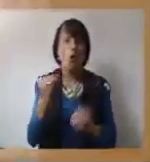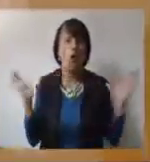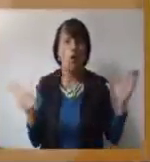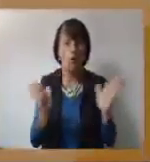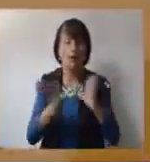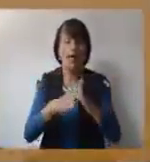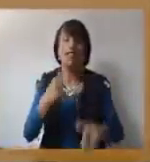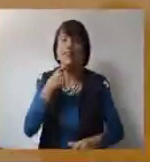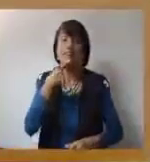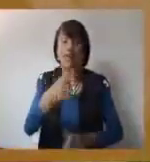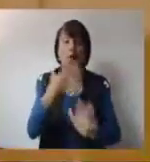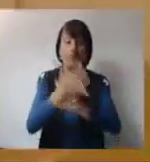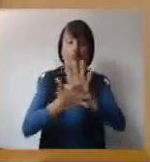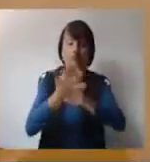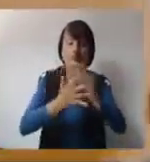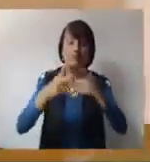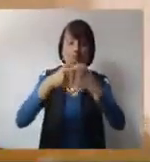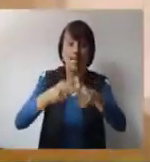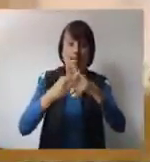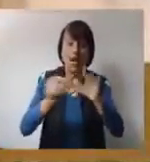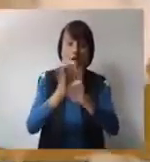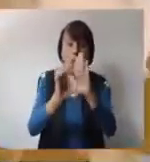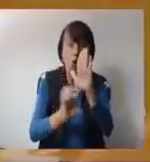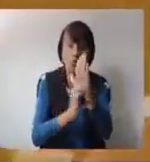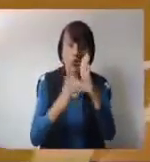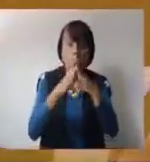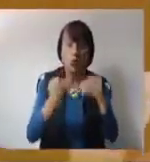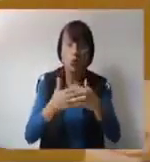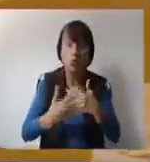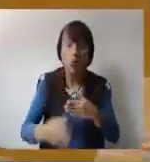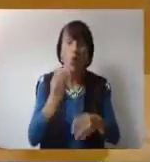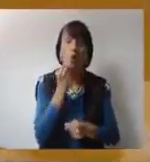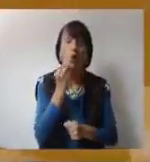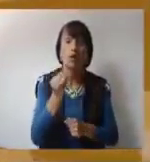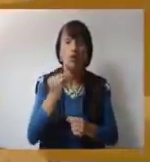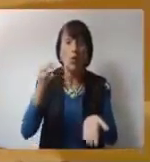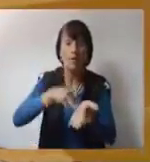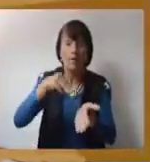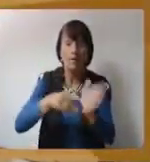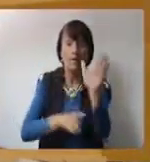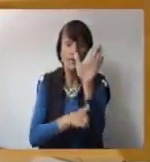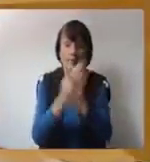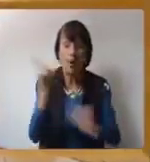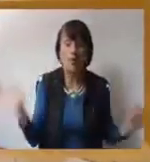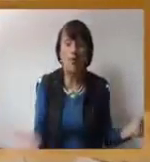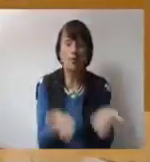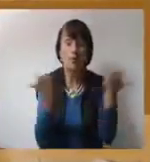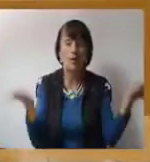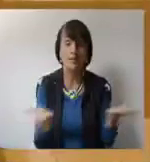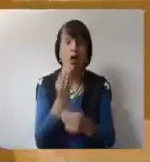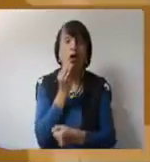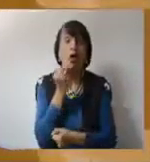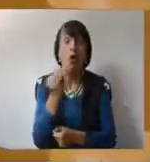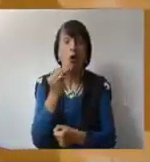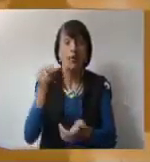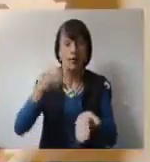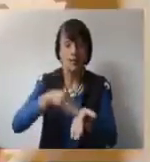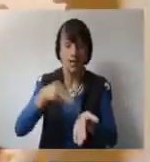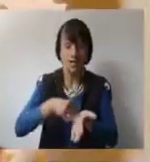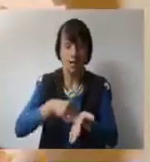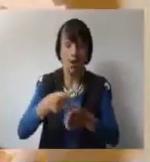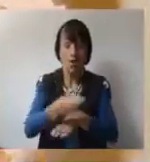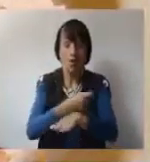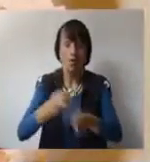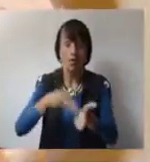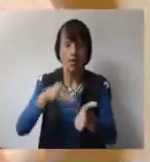Juventud Miranda, Ángel Rondón, expresó que esta serie de talleres y cursos se estarán dictando por Juventud Miranda para el desarrollo y motivación de nuestros